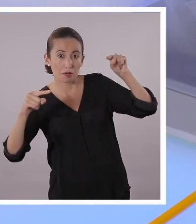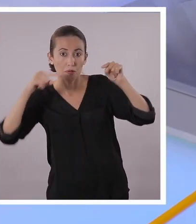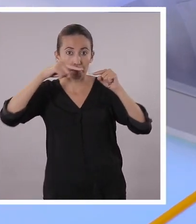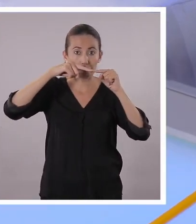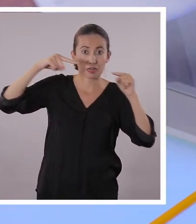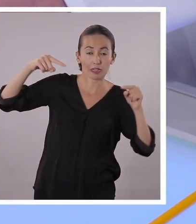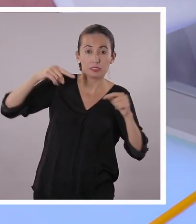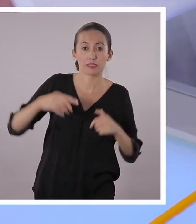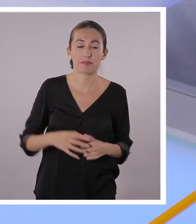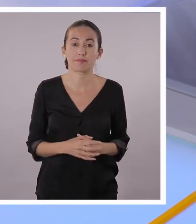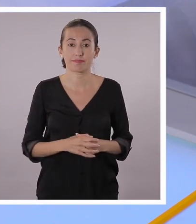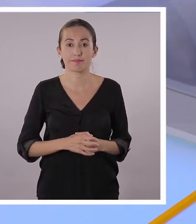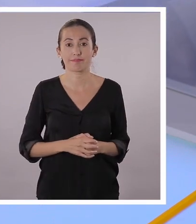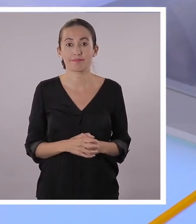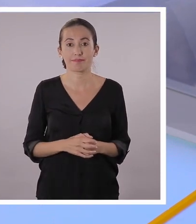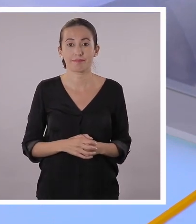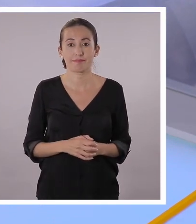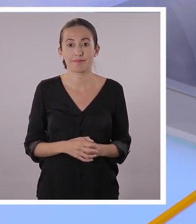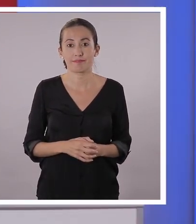base.